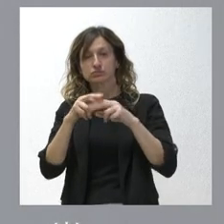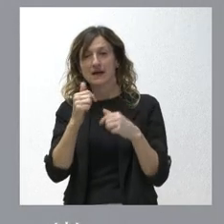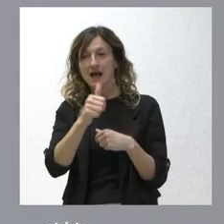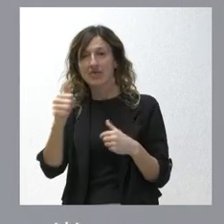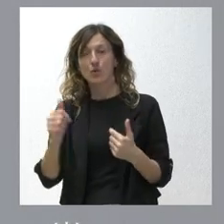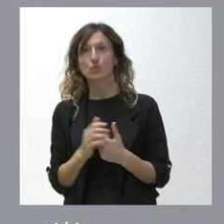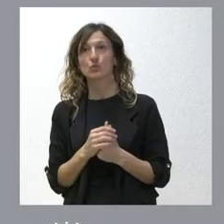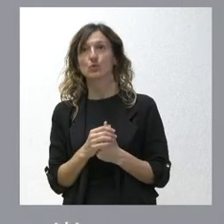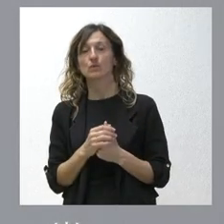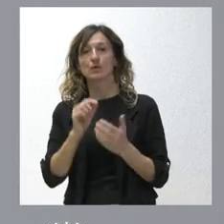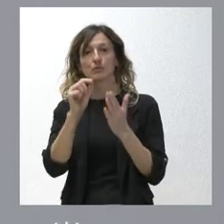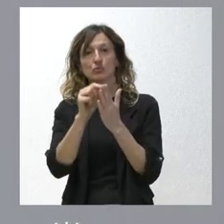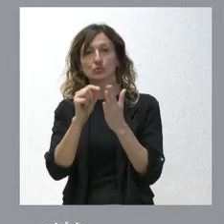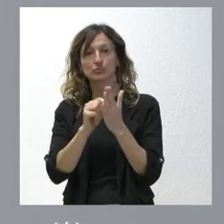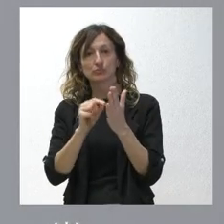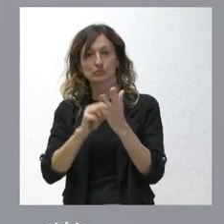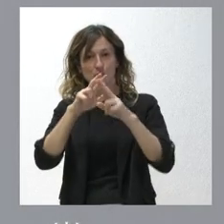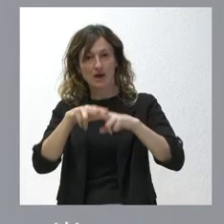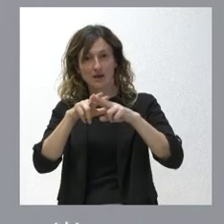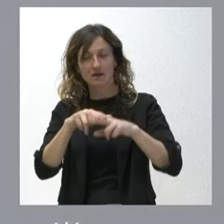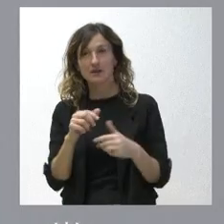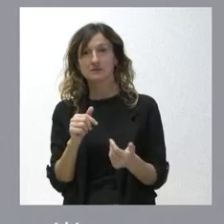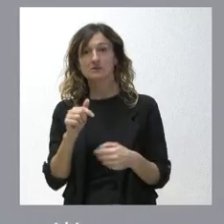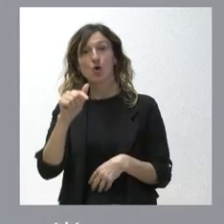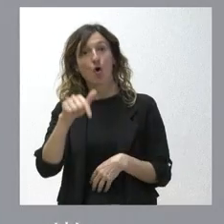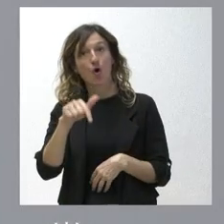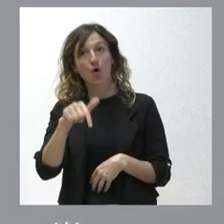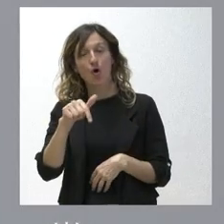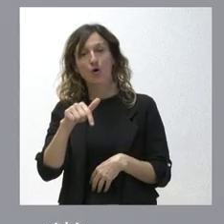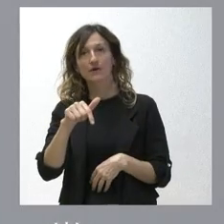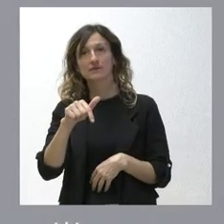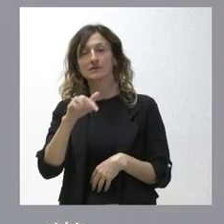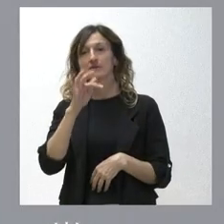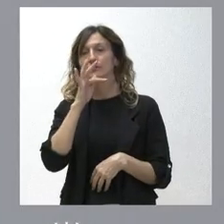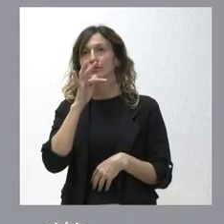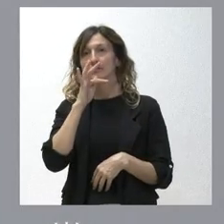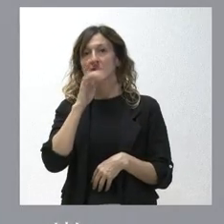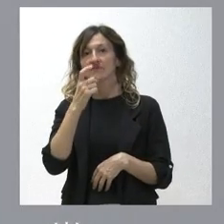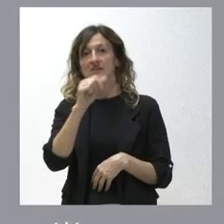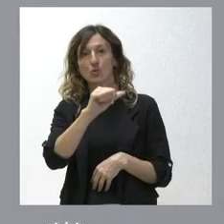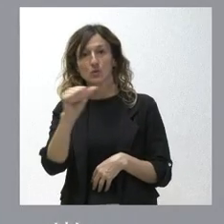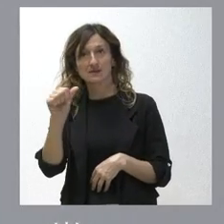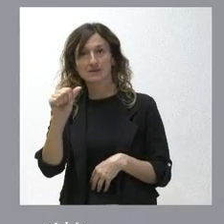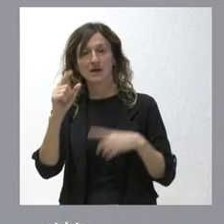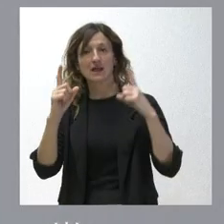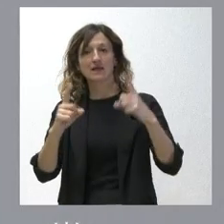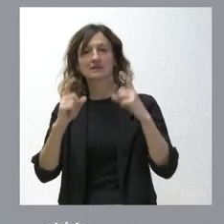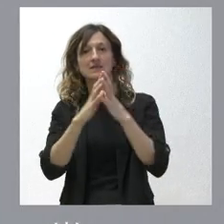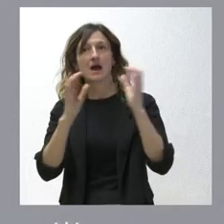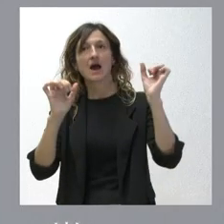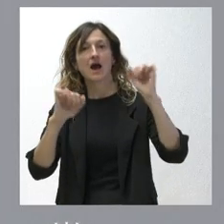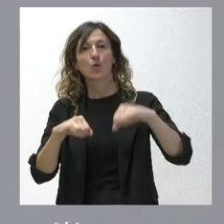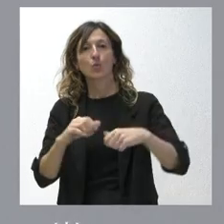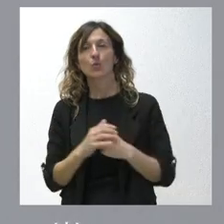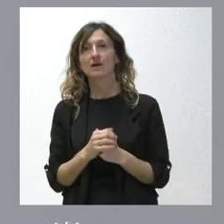analizar punto por punto pero hoy todavía estamos con el margen suficiente queda casi una semana para intentar el acuerdo y